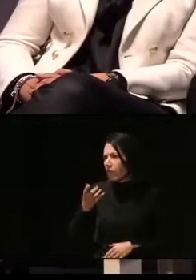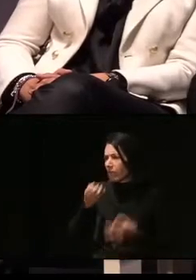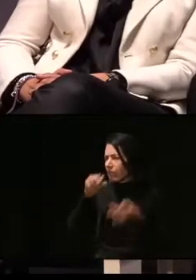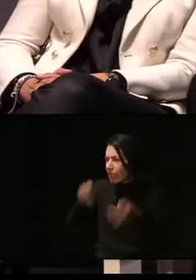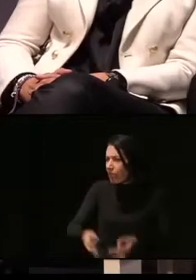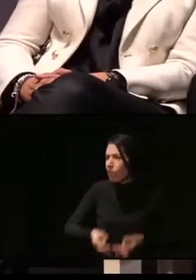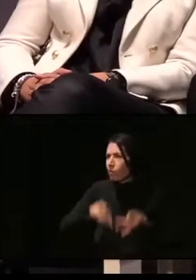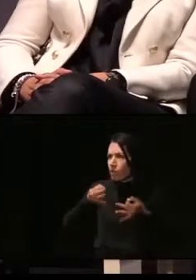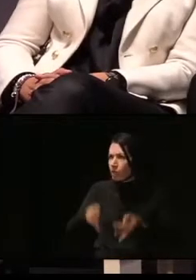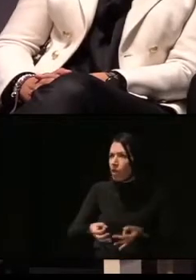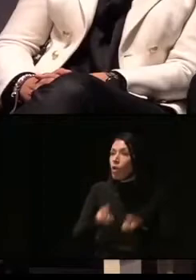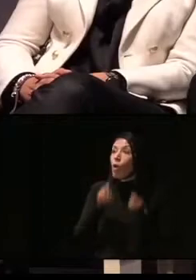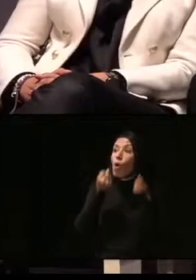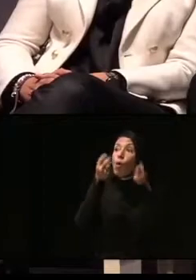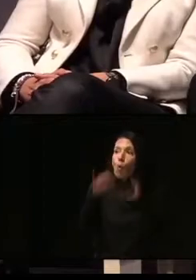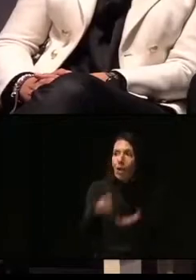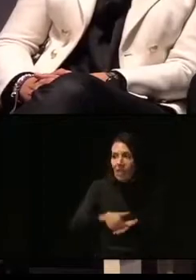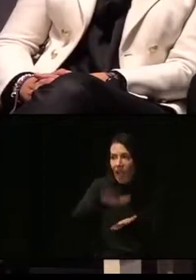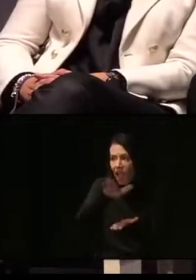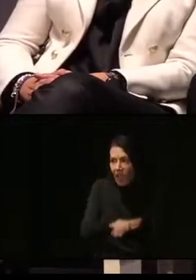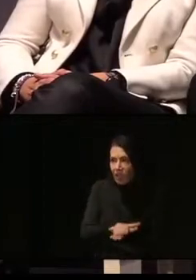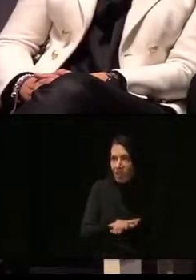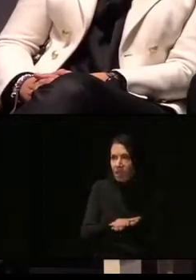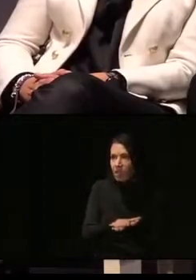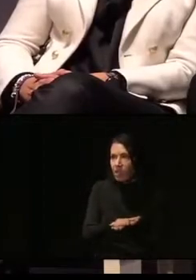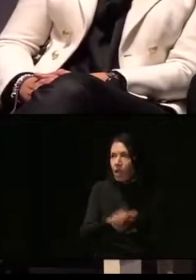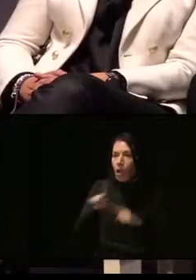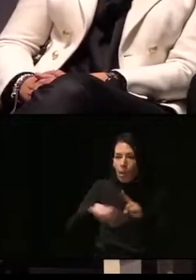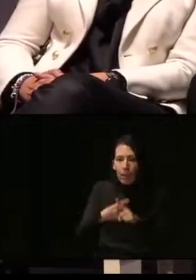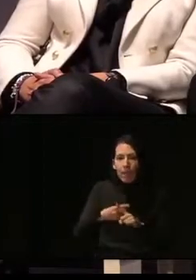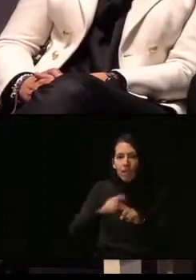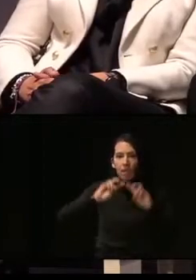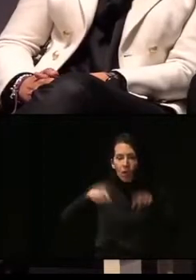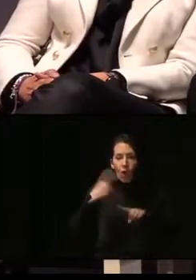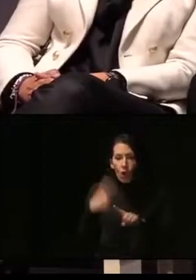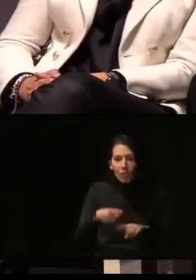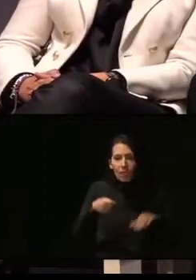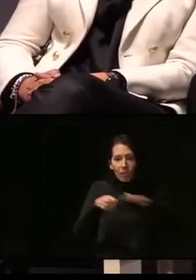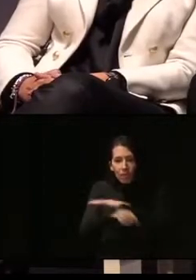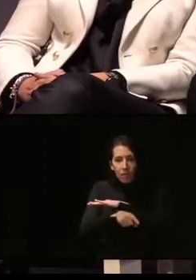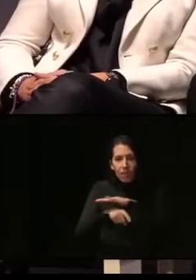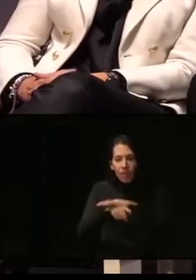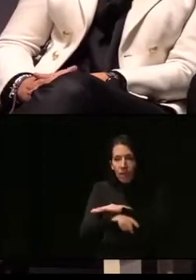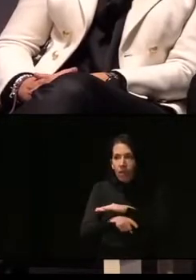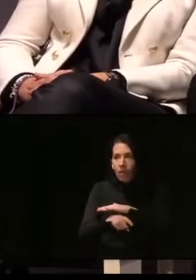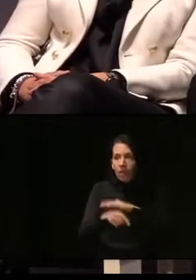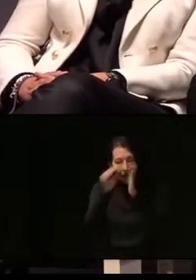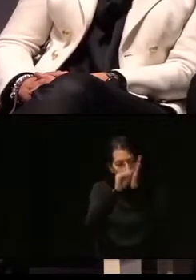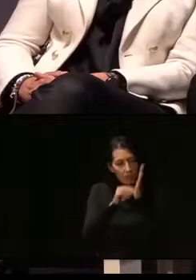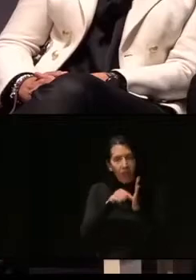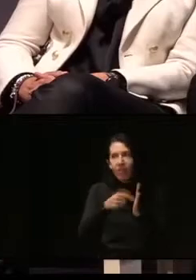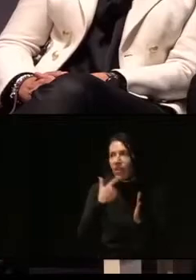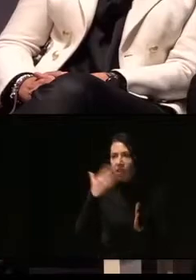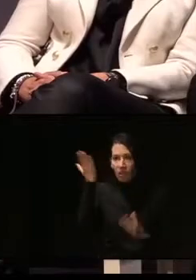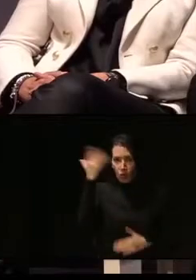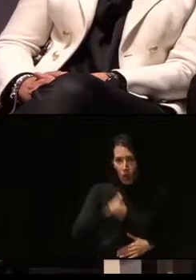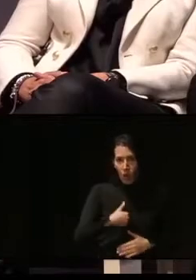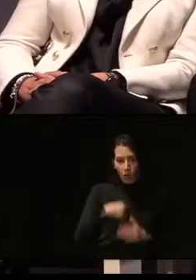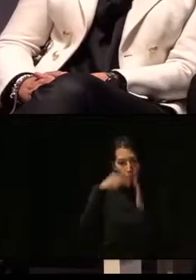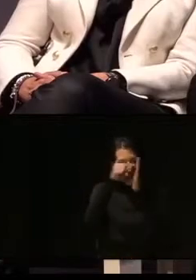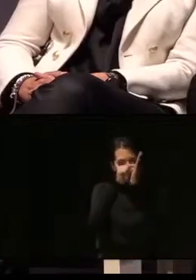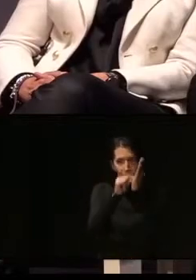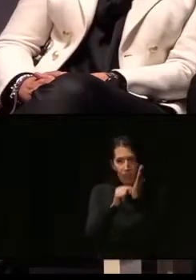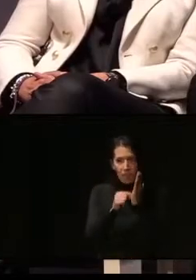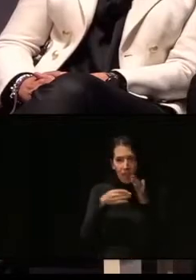el número de actas con la codificación de cada acta que se han tramitado, donde se reflejan ausencia en las medidas de